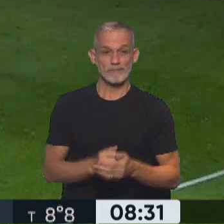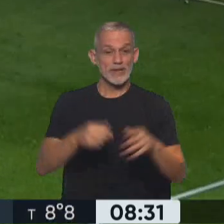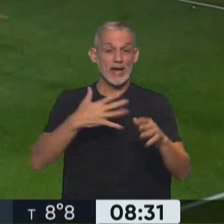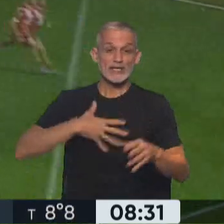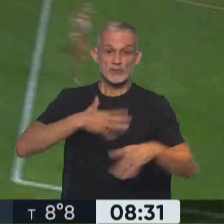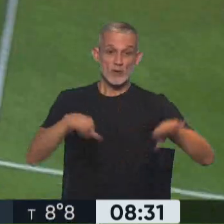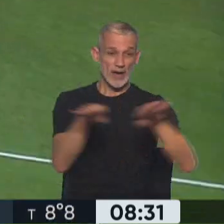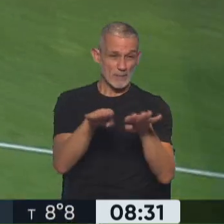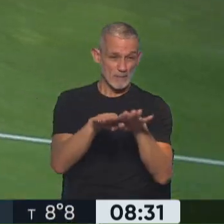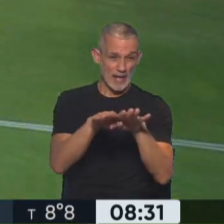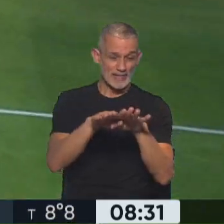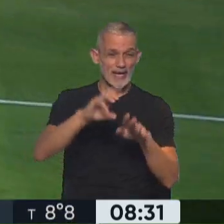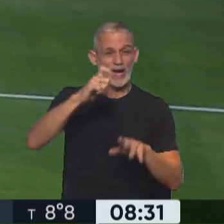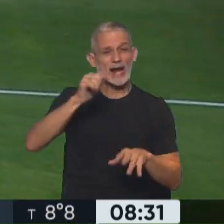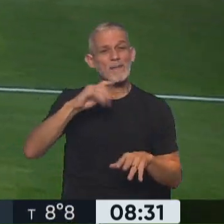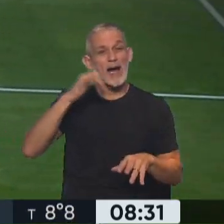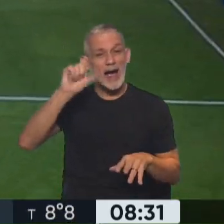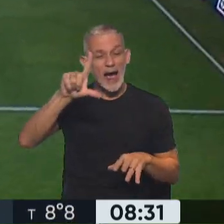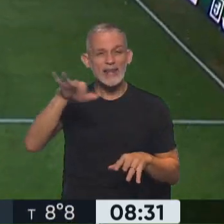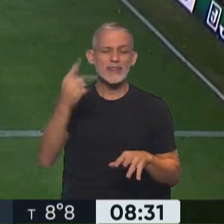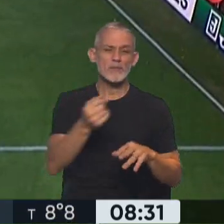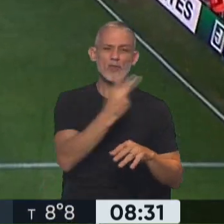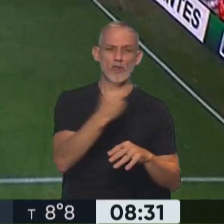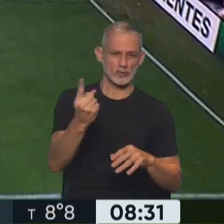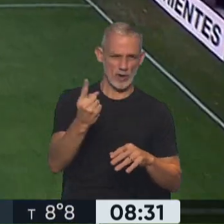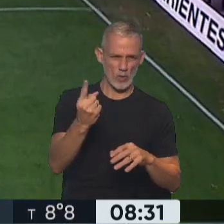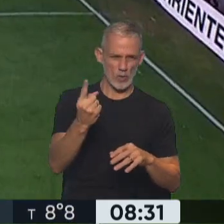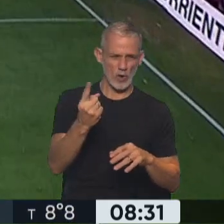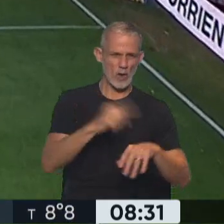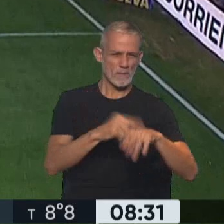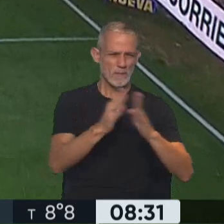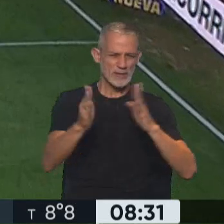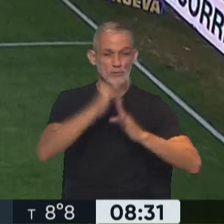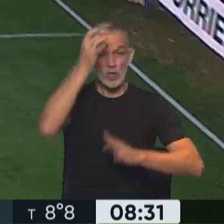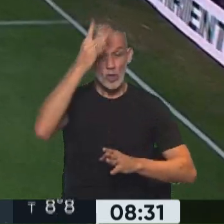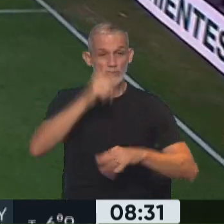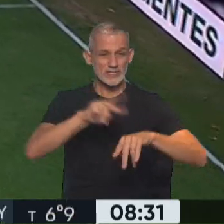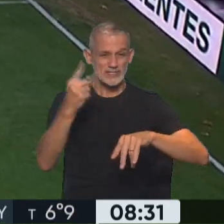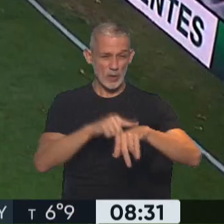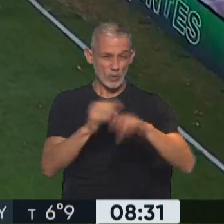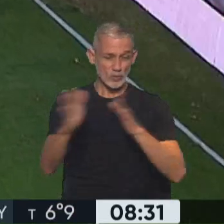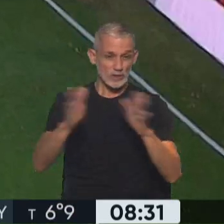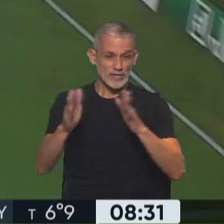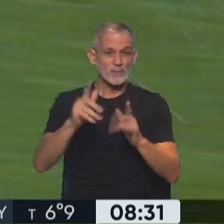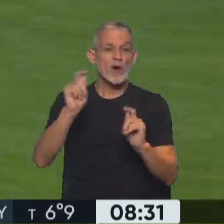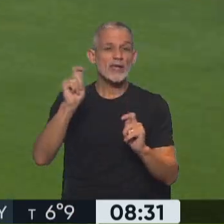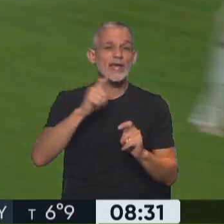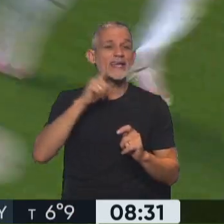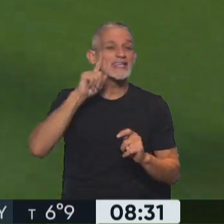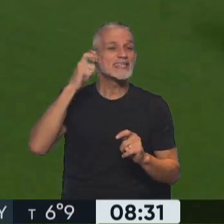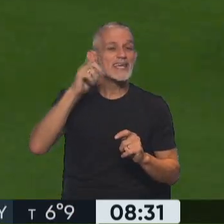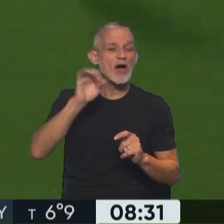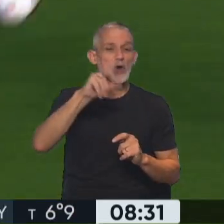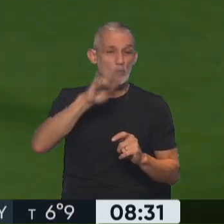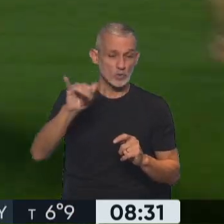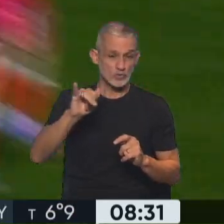Argentinos Juniors, Gabriel Carabajal, y después el 2 a 1, allí en el minuto 12 del segundo tiempo, a través de Tiago Nuz.